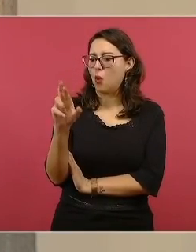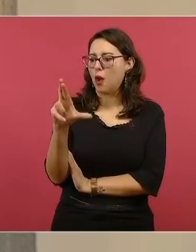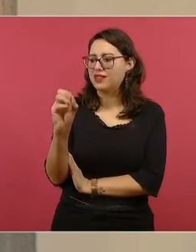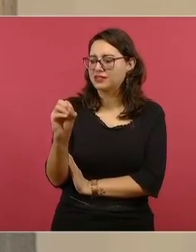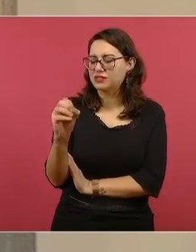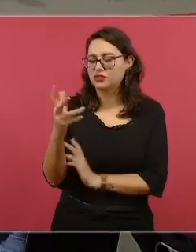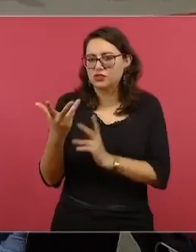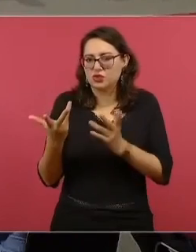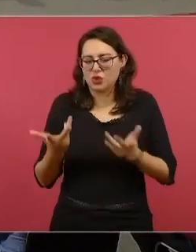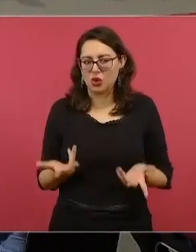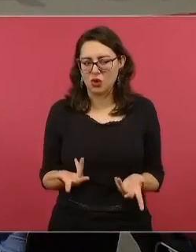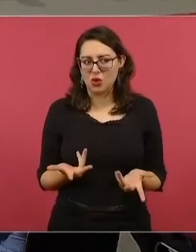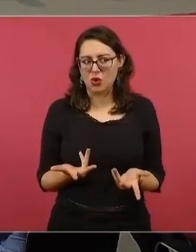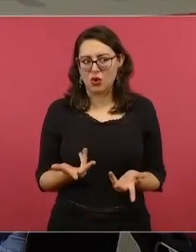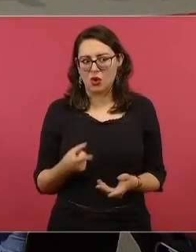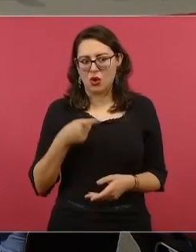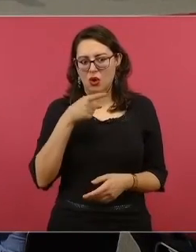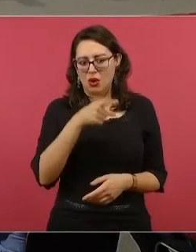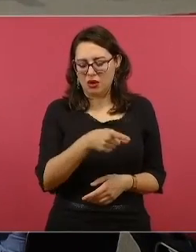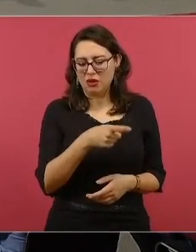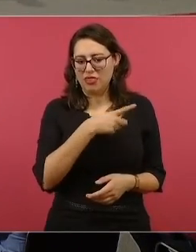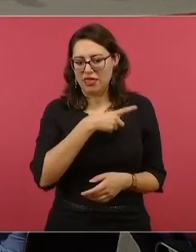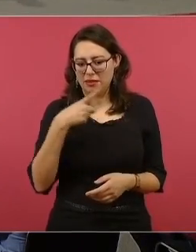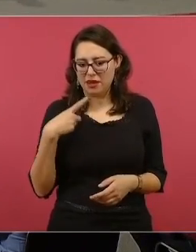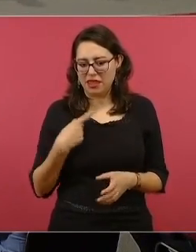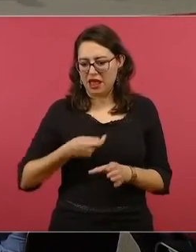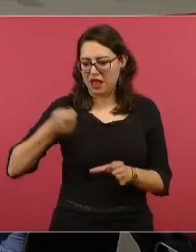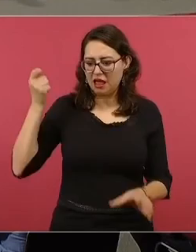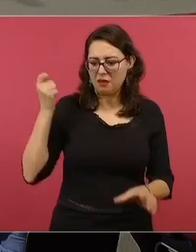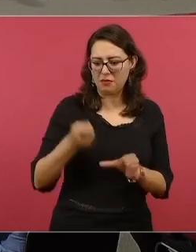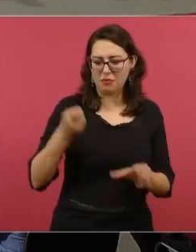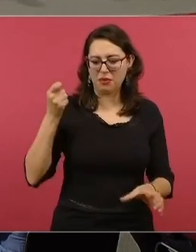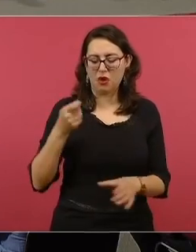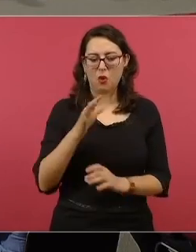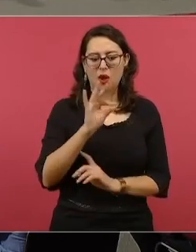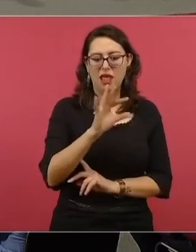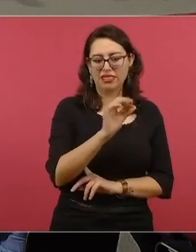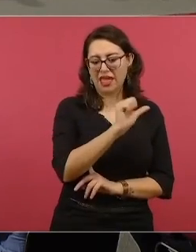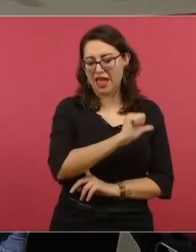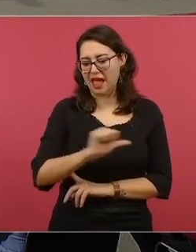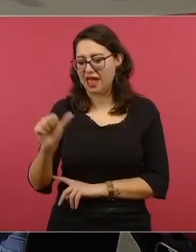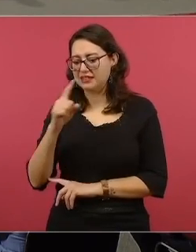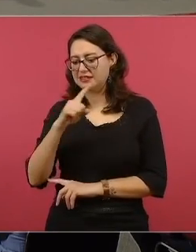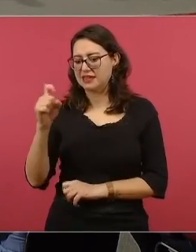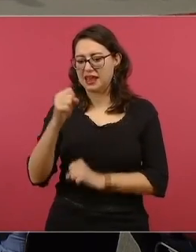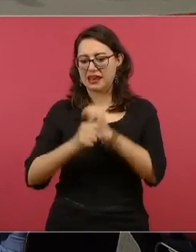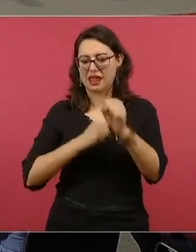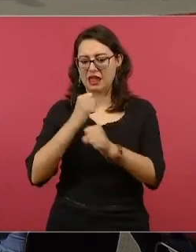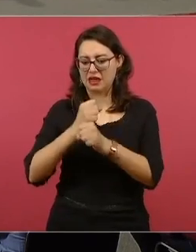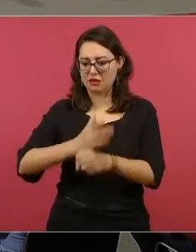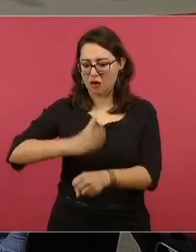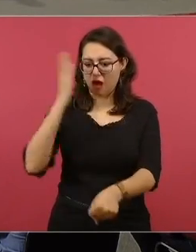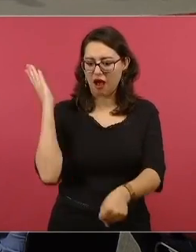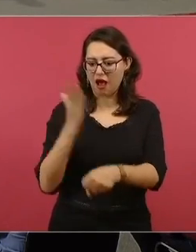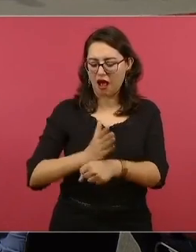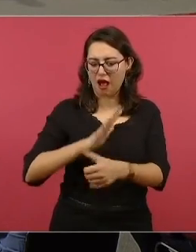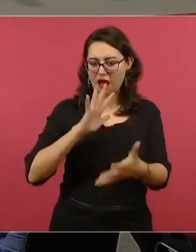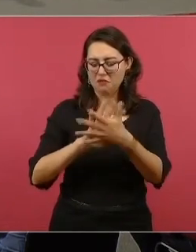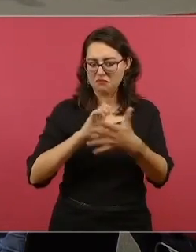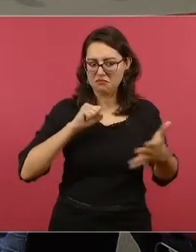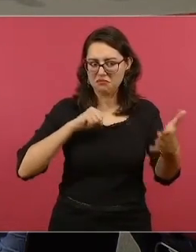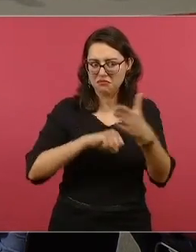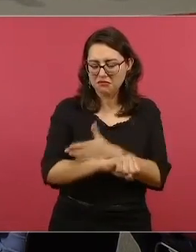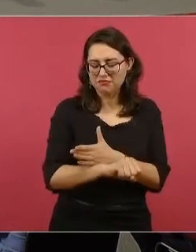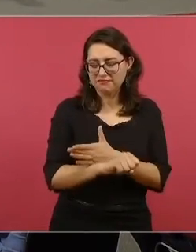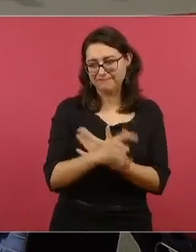los 40 a los 100 años de prisión, esto en el Estado de Puebla. Sería cuanto, señor presidente. Me permite saber la palabra